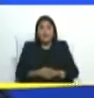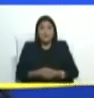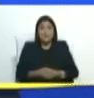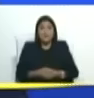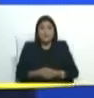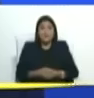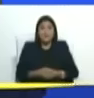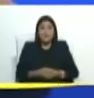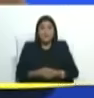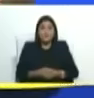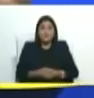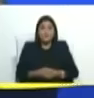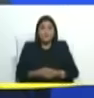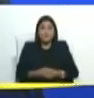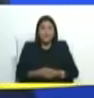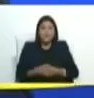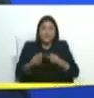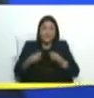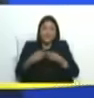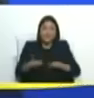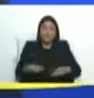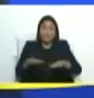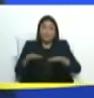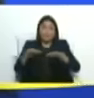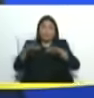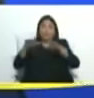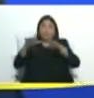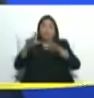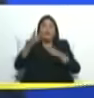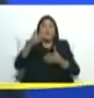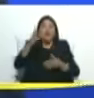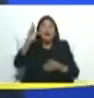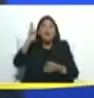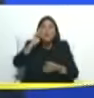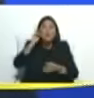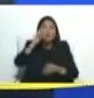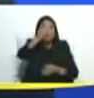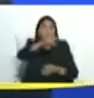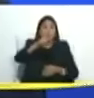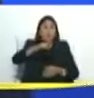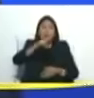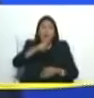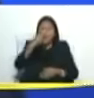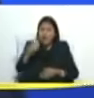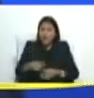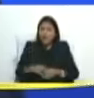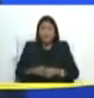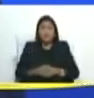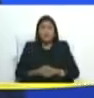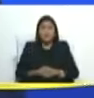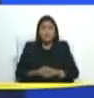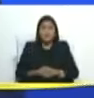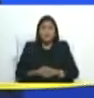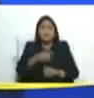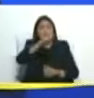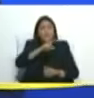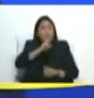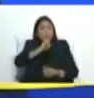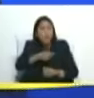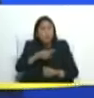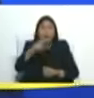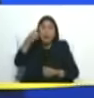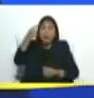y al pasar del tiempo en la vida uno se da cuenta que la maldad existe la gente mala existe la gente perversa los odiadores y las